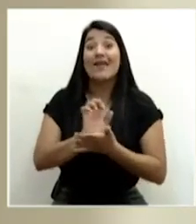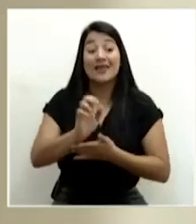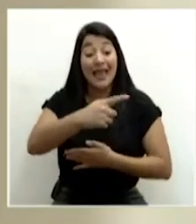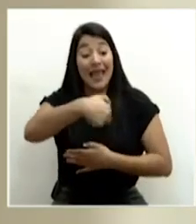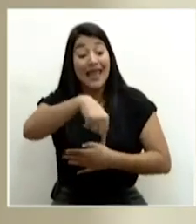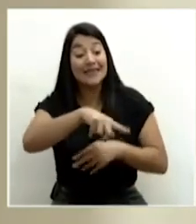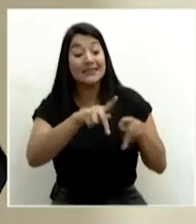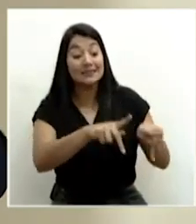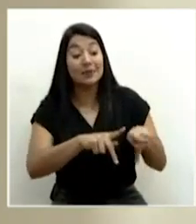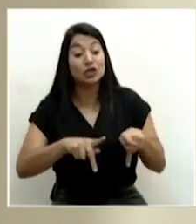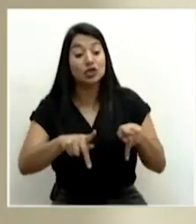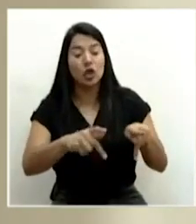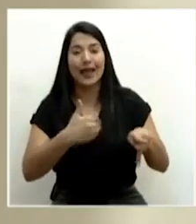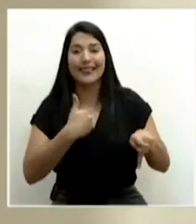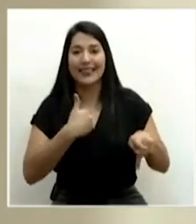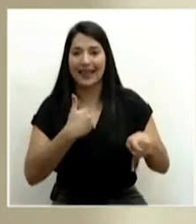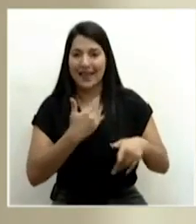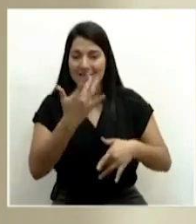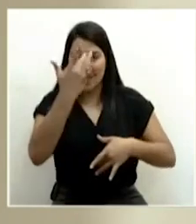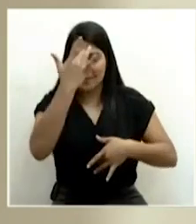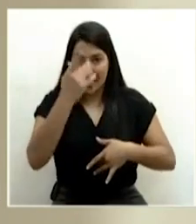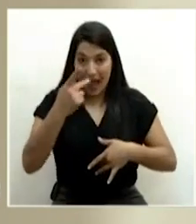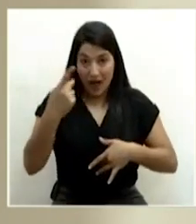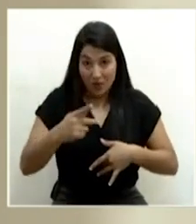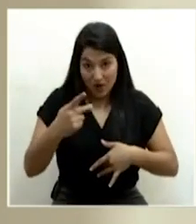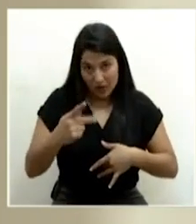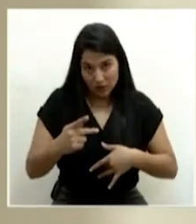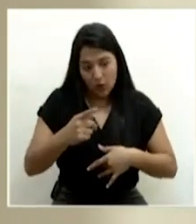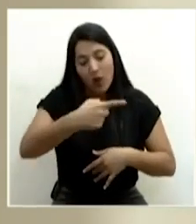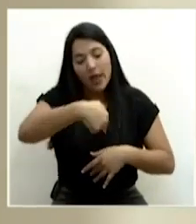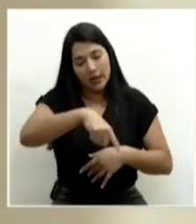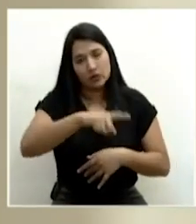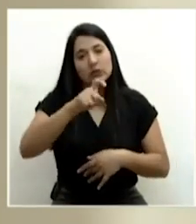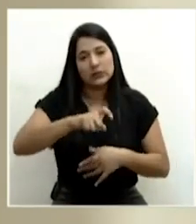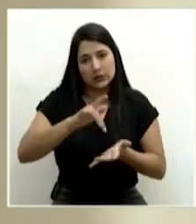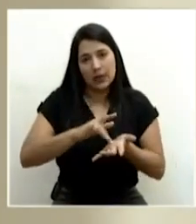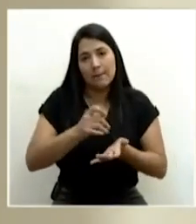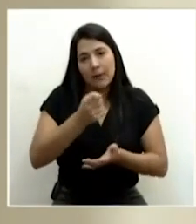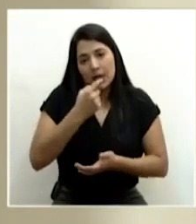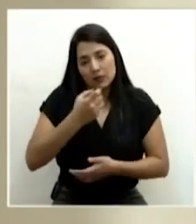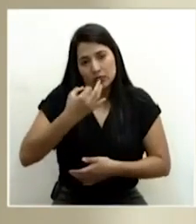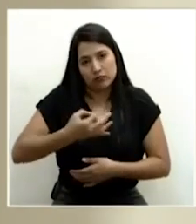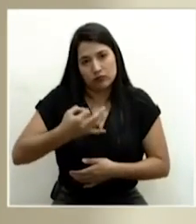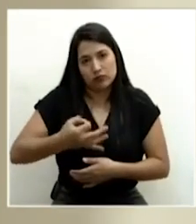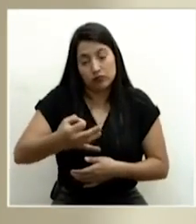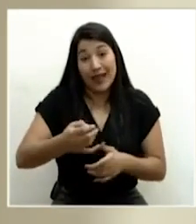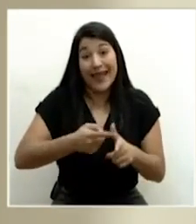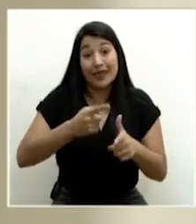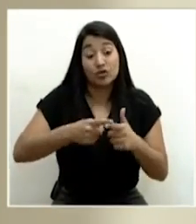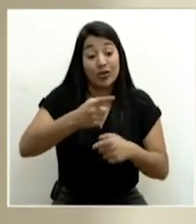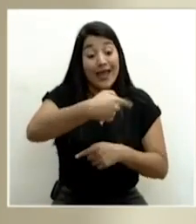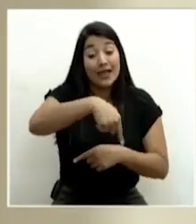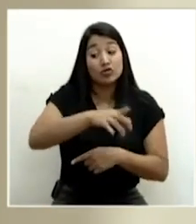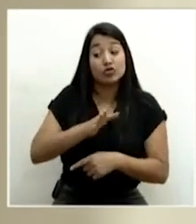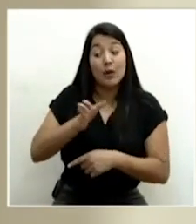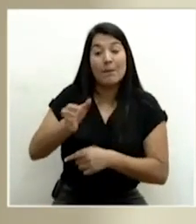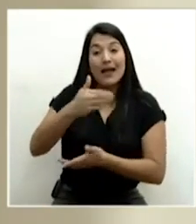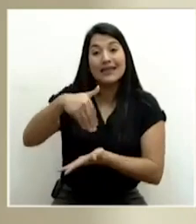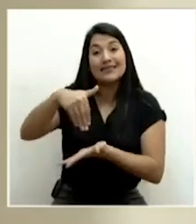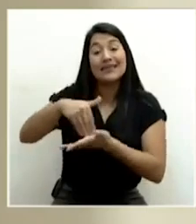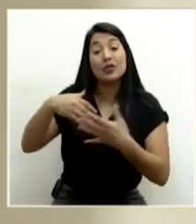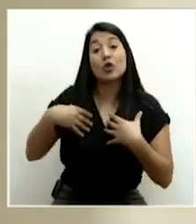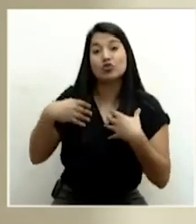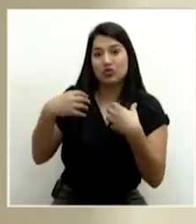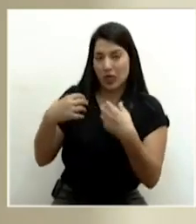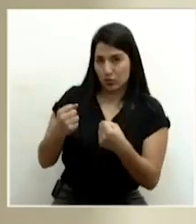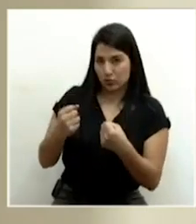definición, como necesitan medicamentos recurrentemente, están llegando a nuestros centros de salud, en la